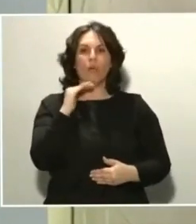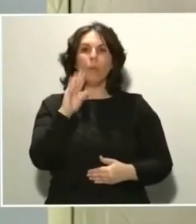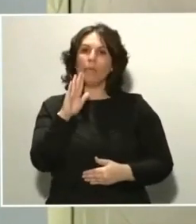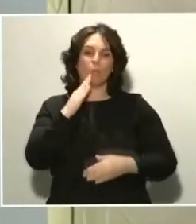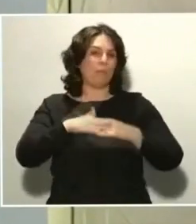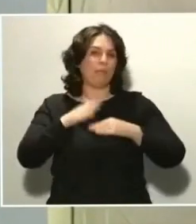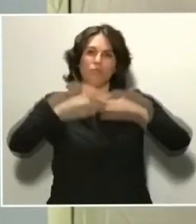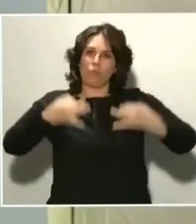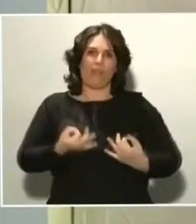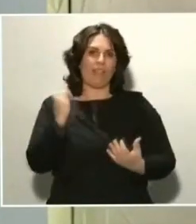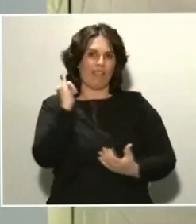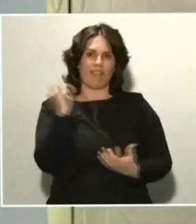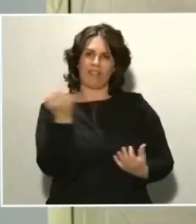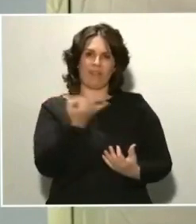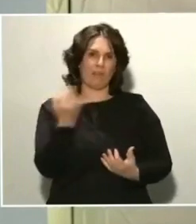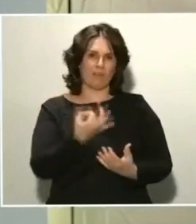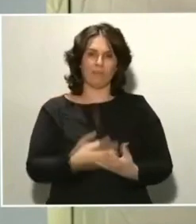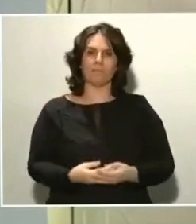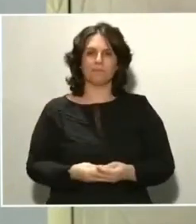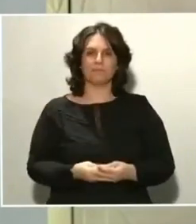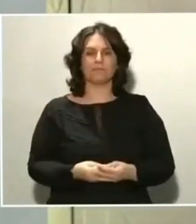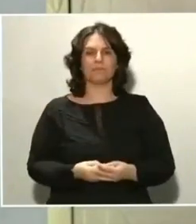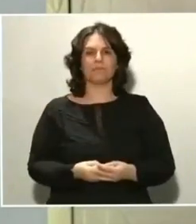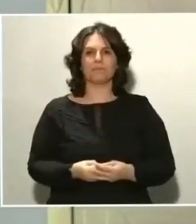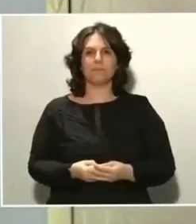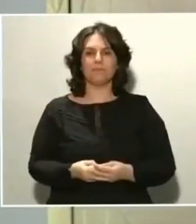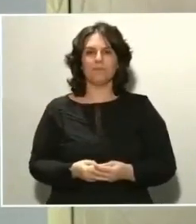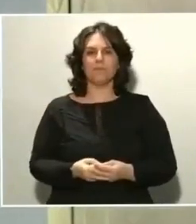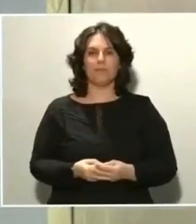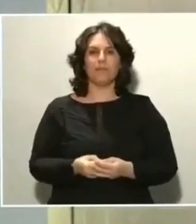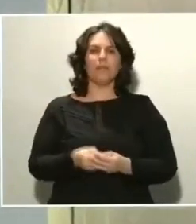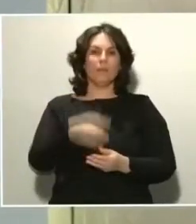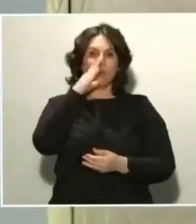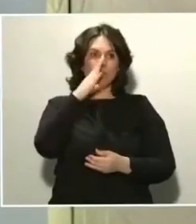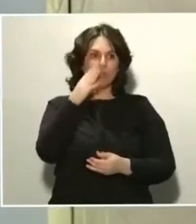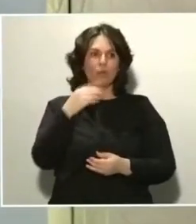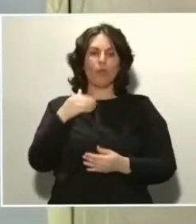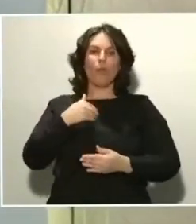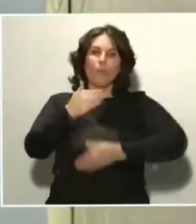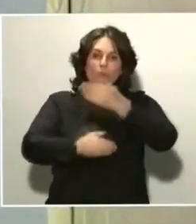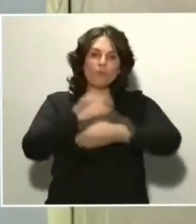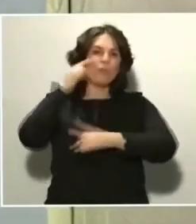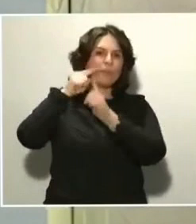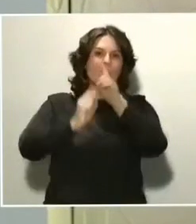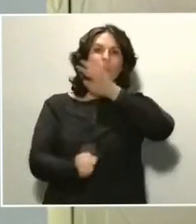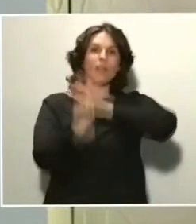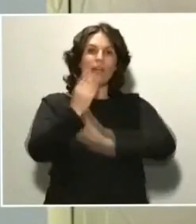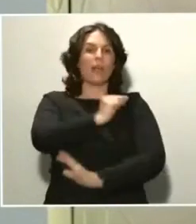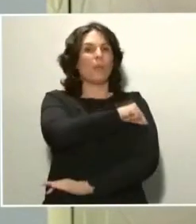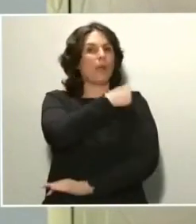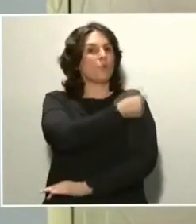pruebas. Por lo tanto, el proceso de crear una vacuna, por